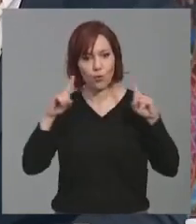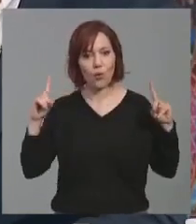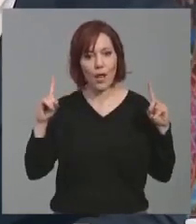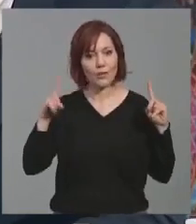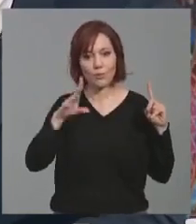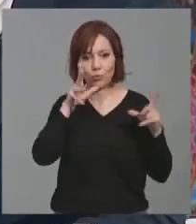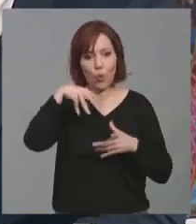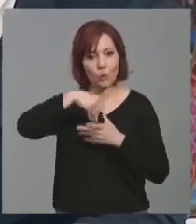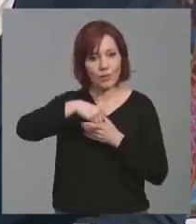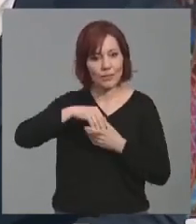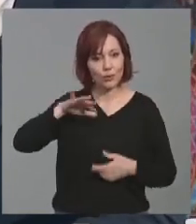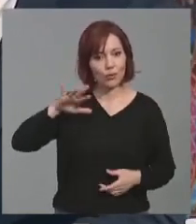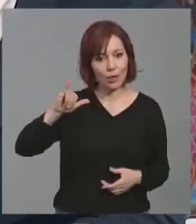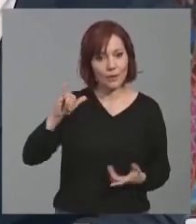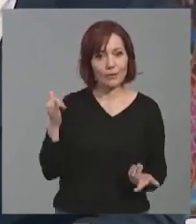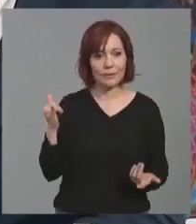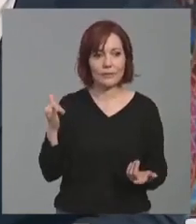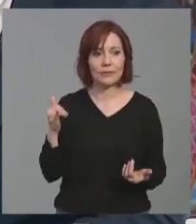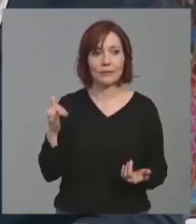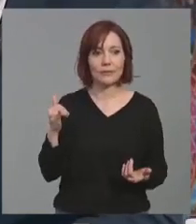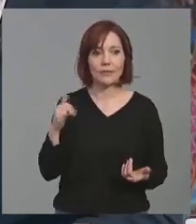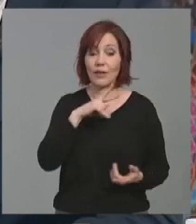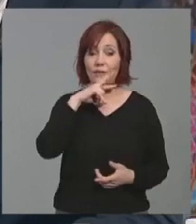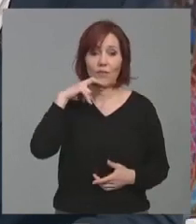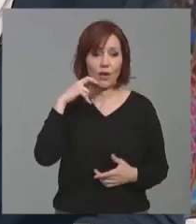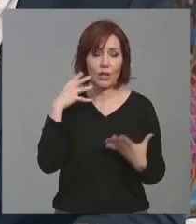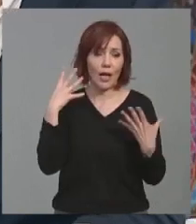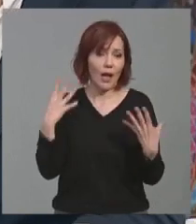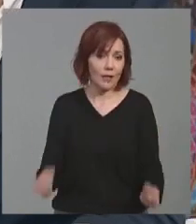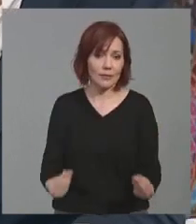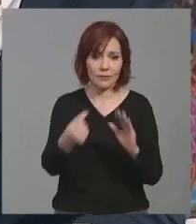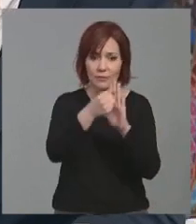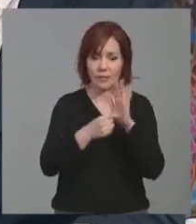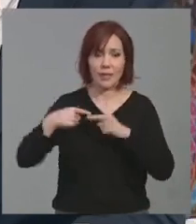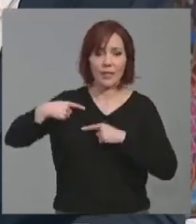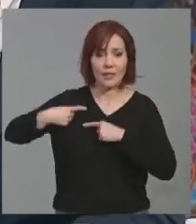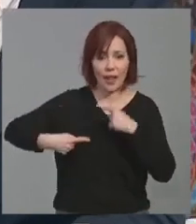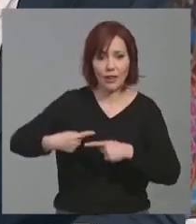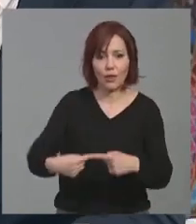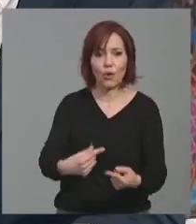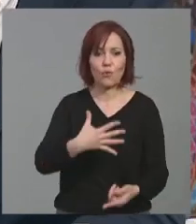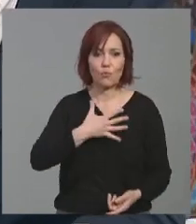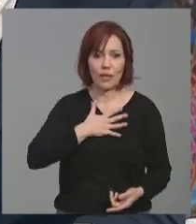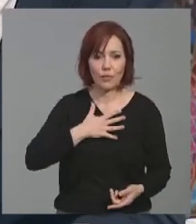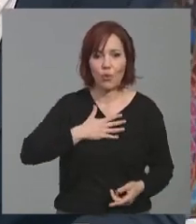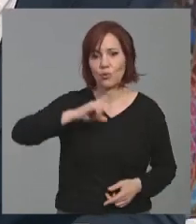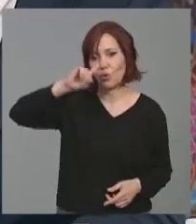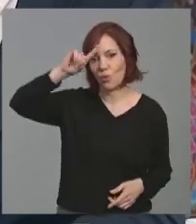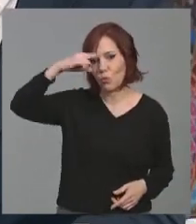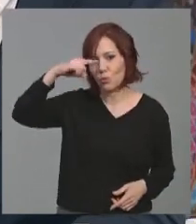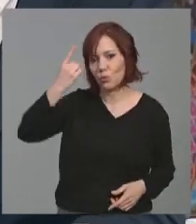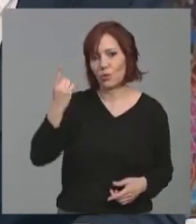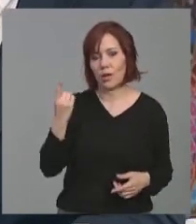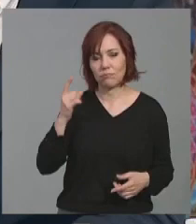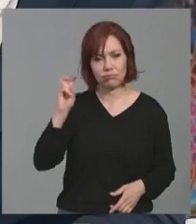turismo yo creo que ponemos en valor muchos valores de la región de Murcia, en tradiciones, en patrimonio, en cultura, y yo creo